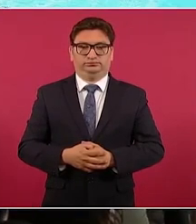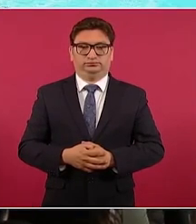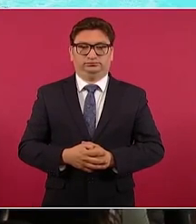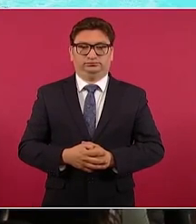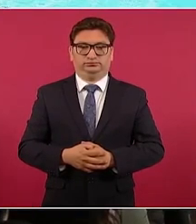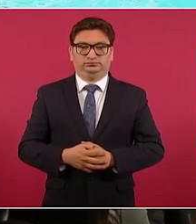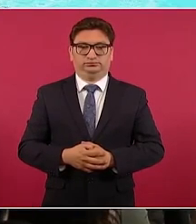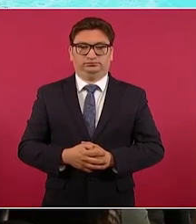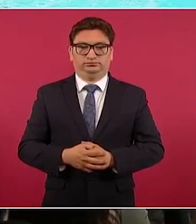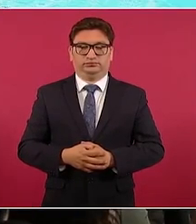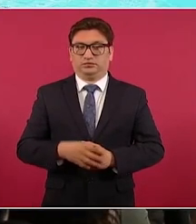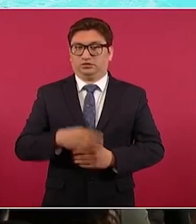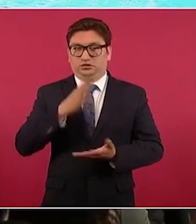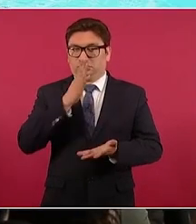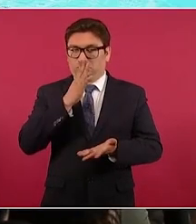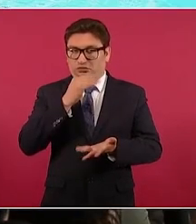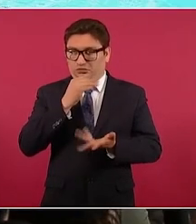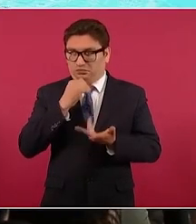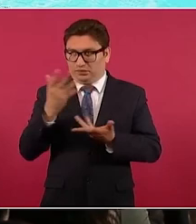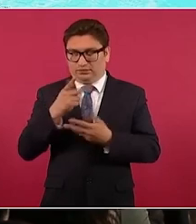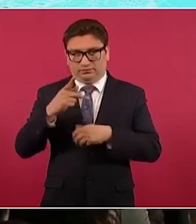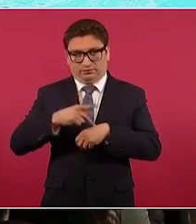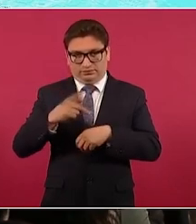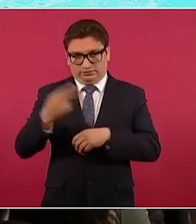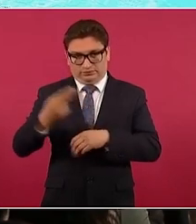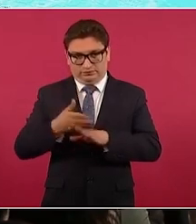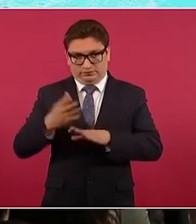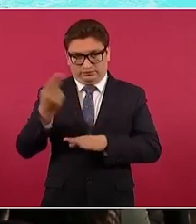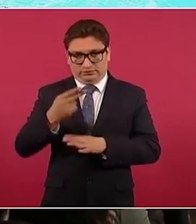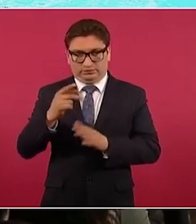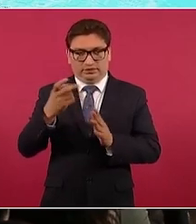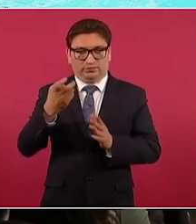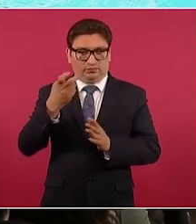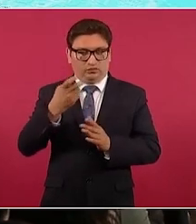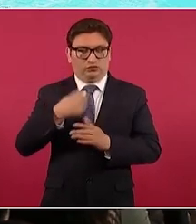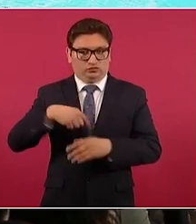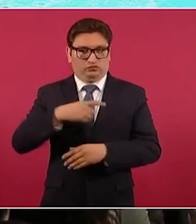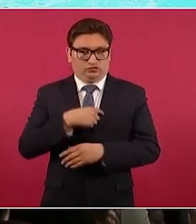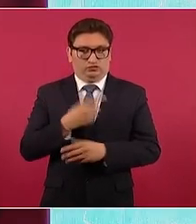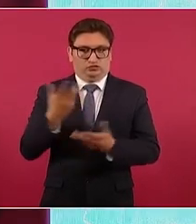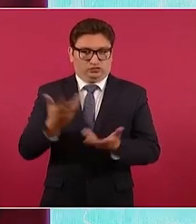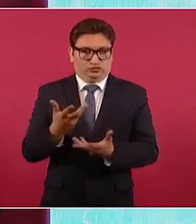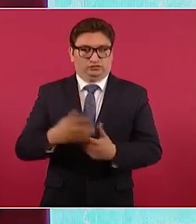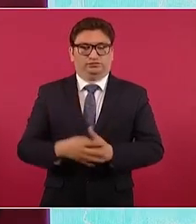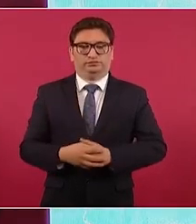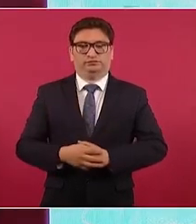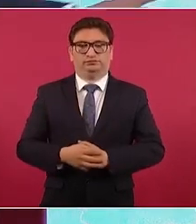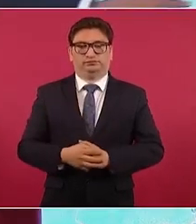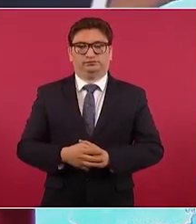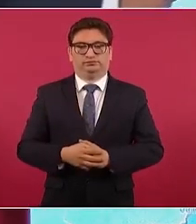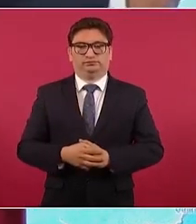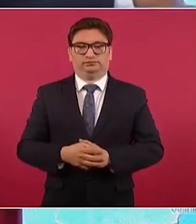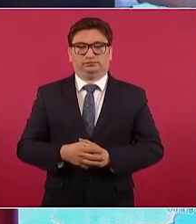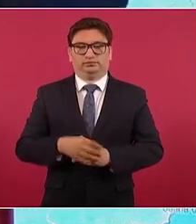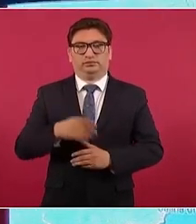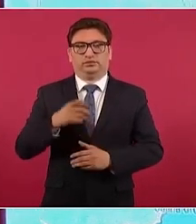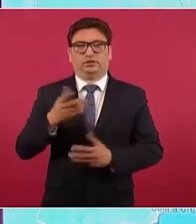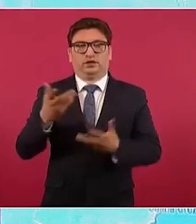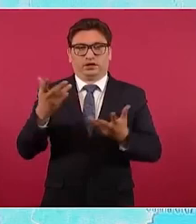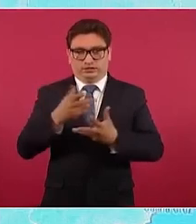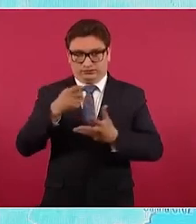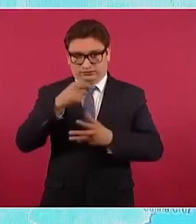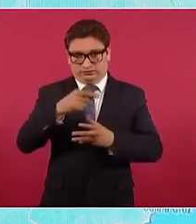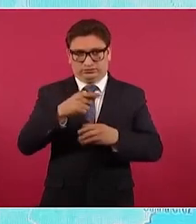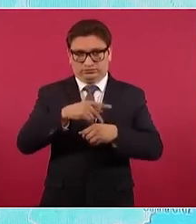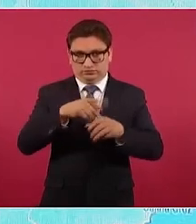sin balazos. Entonces, estamos llevando a cabo en efecto una operación de